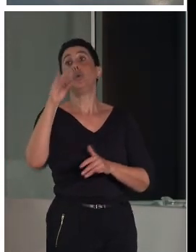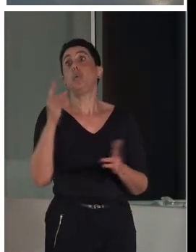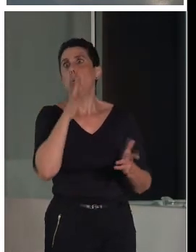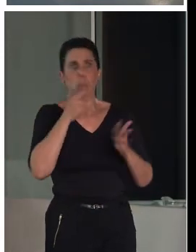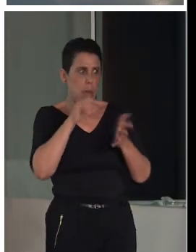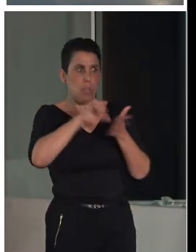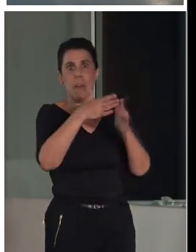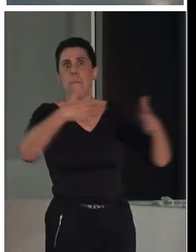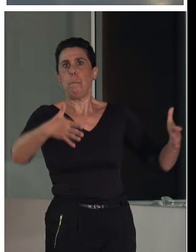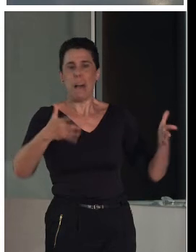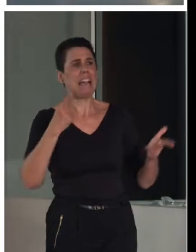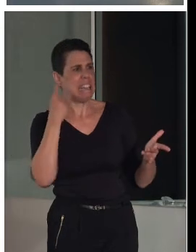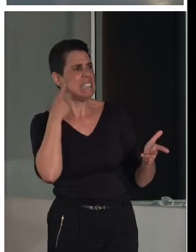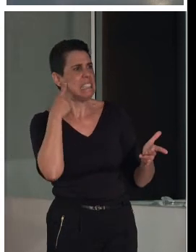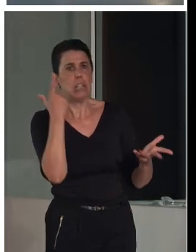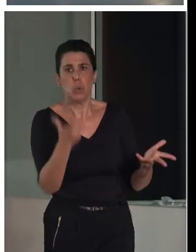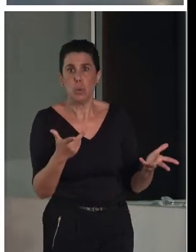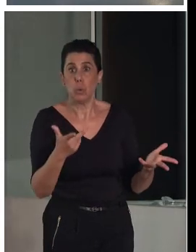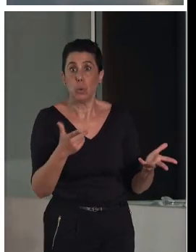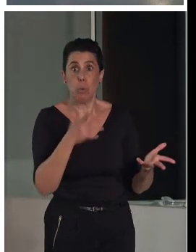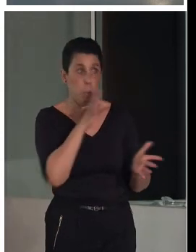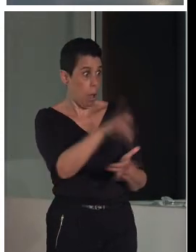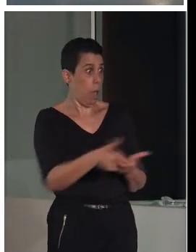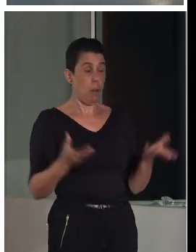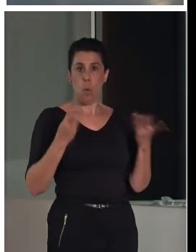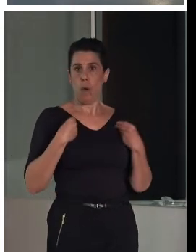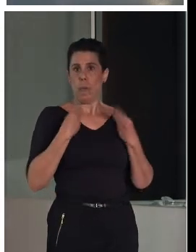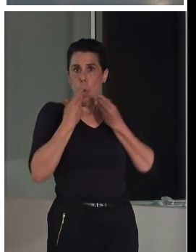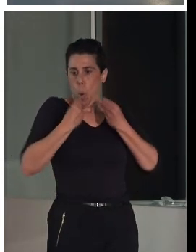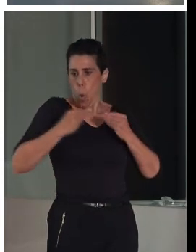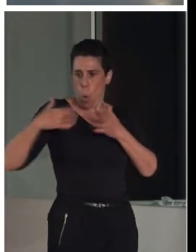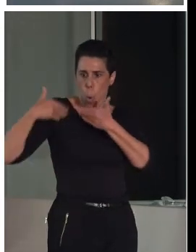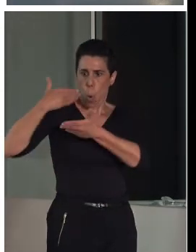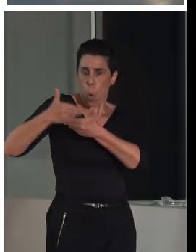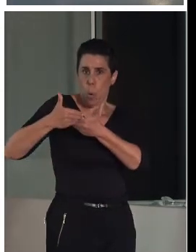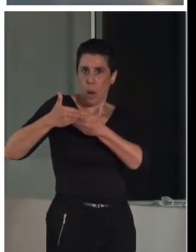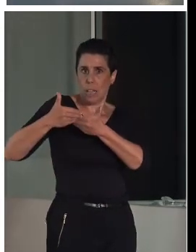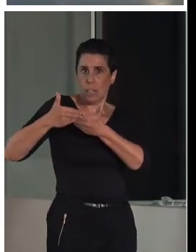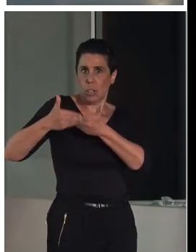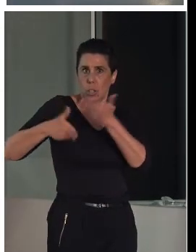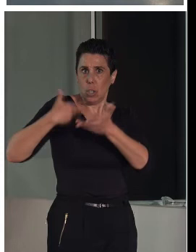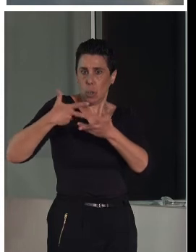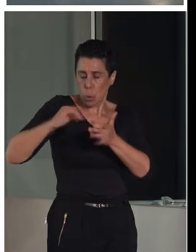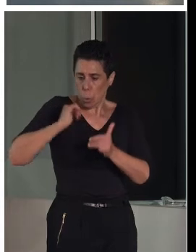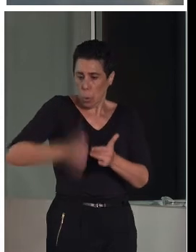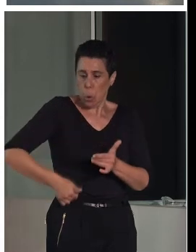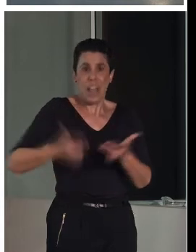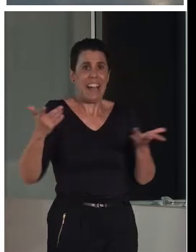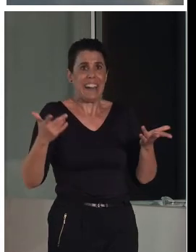grandes, han tenido una vida rica, una historia de… Son lugares que están en confluencias,